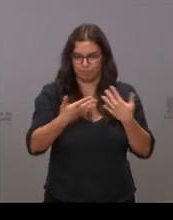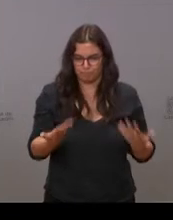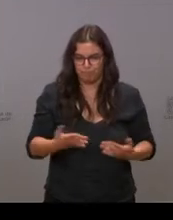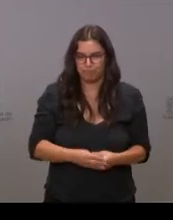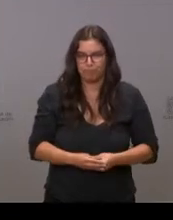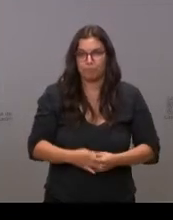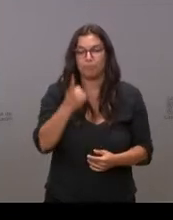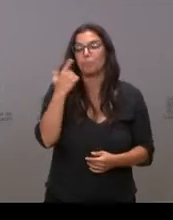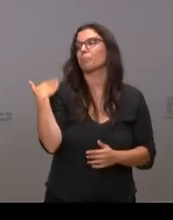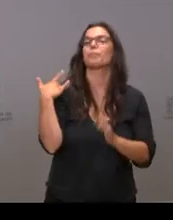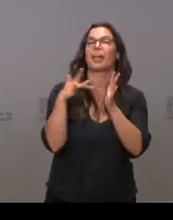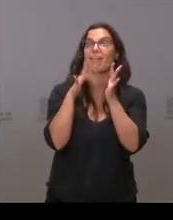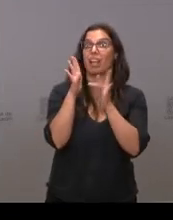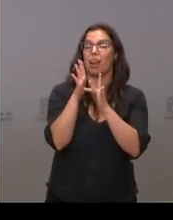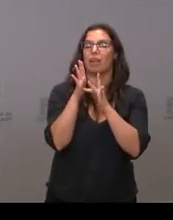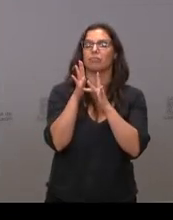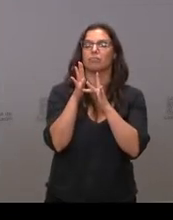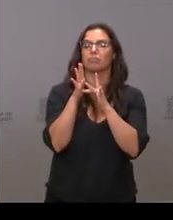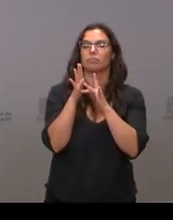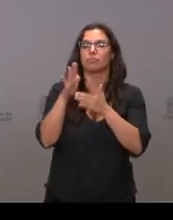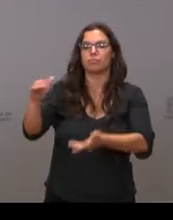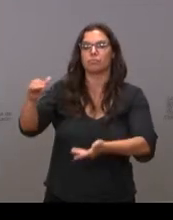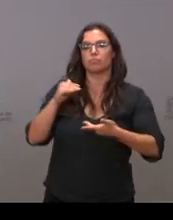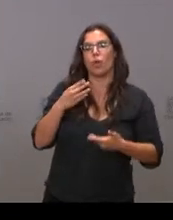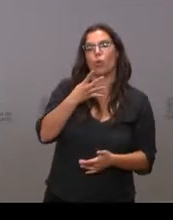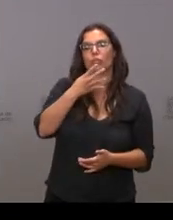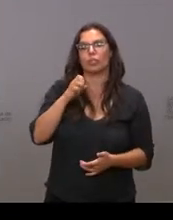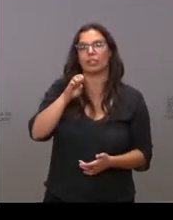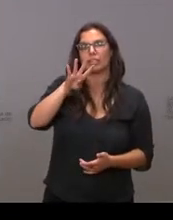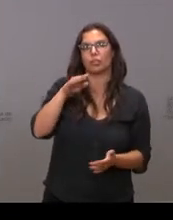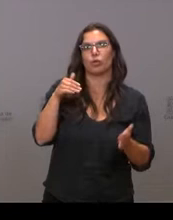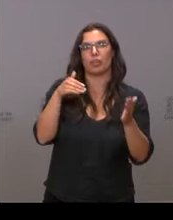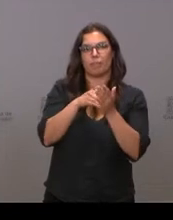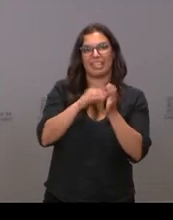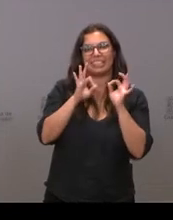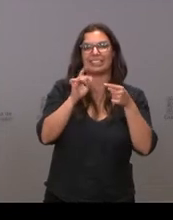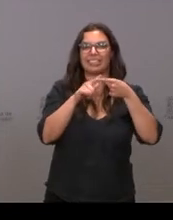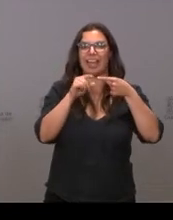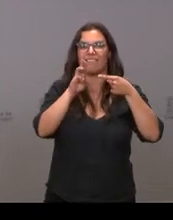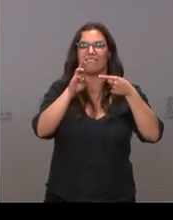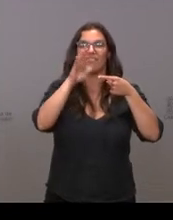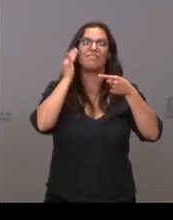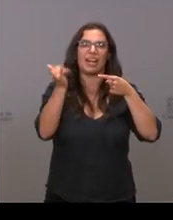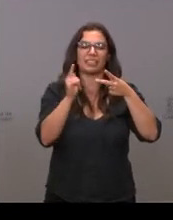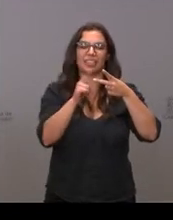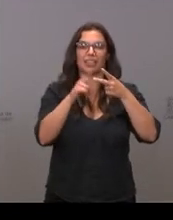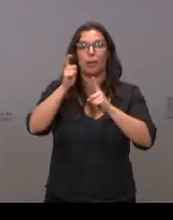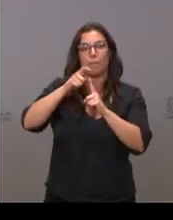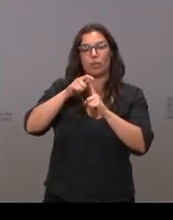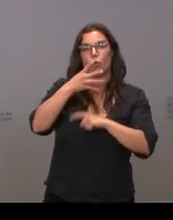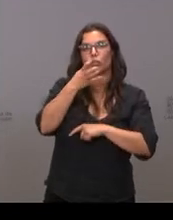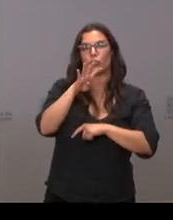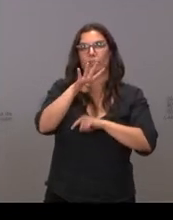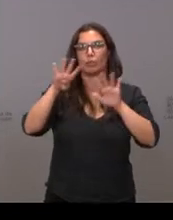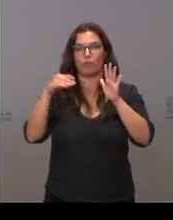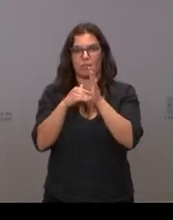en abril nos dieron 414.000 dosis de Pfizer. En mayo, 449.000.